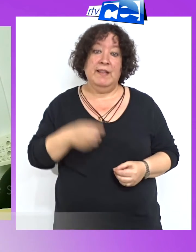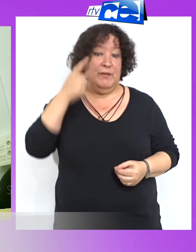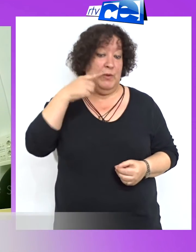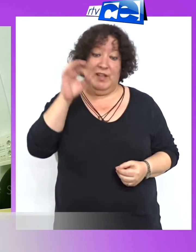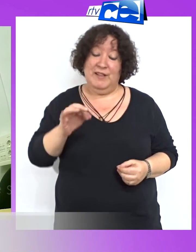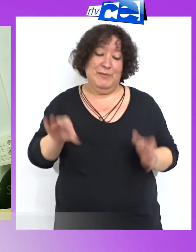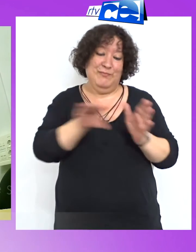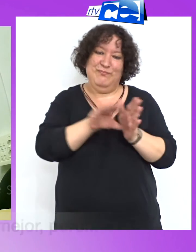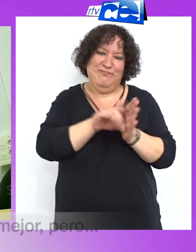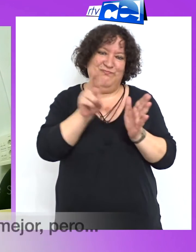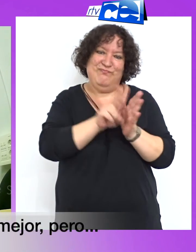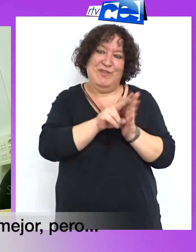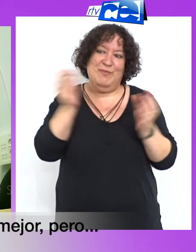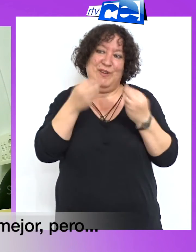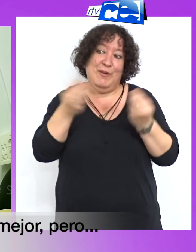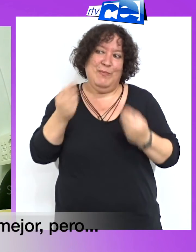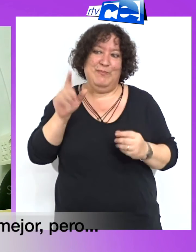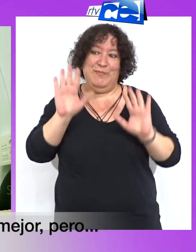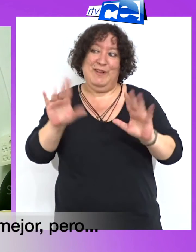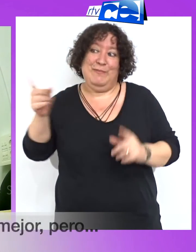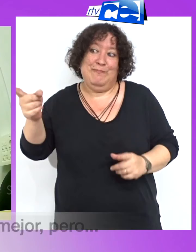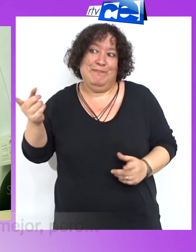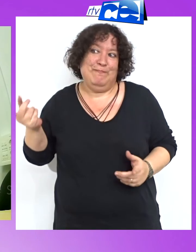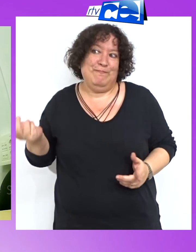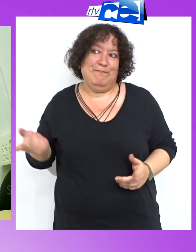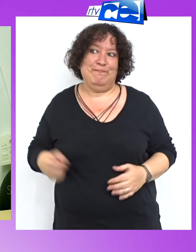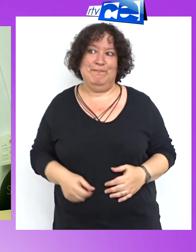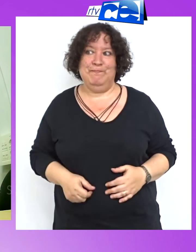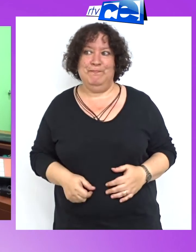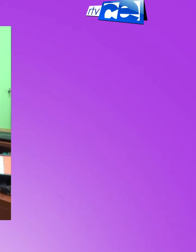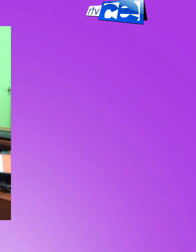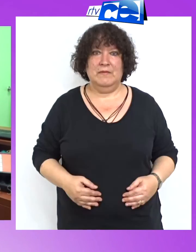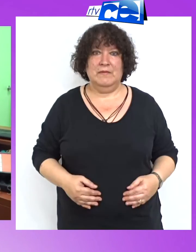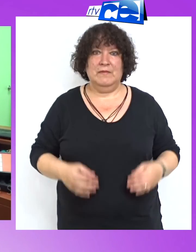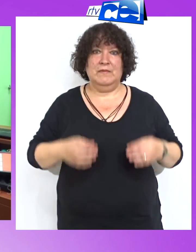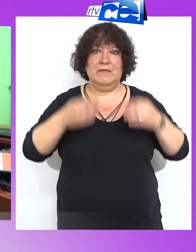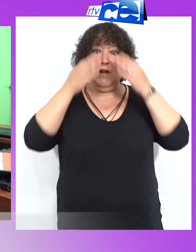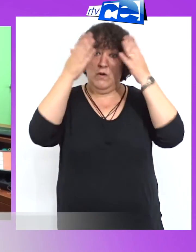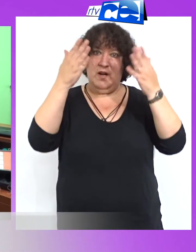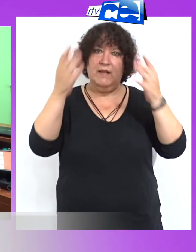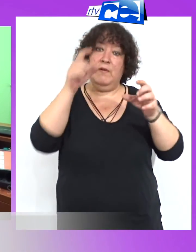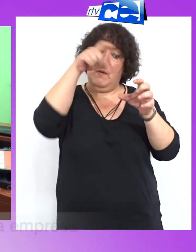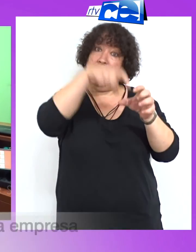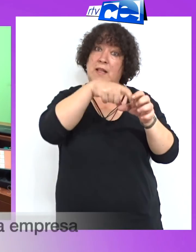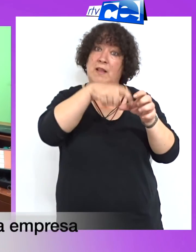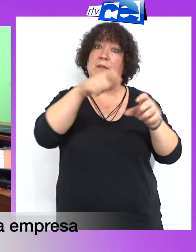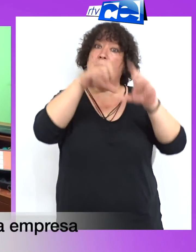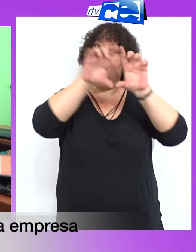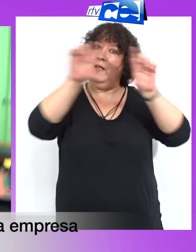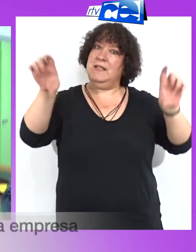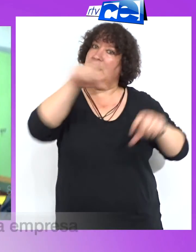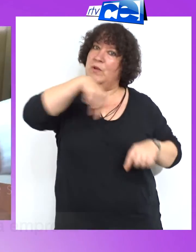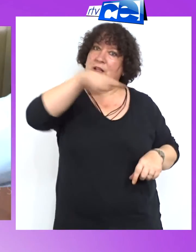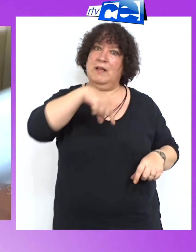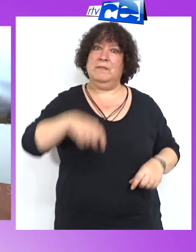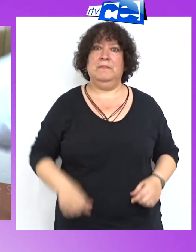¿Qué hagas? Sin duda este currículum es mejor, pero... Enhorabuena. Ya formas parte de nuestra empresa.